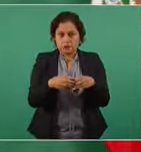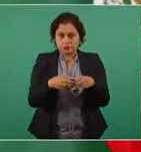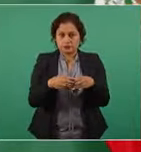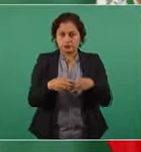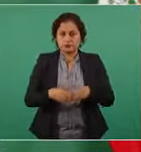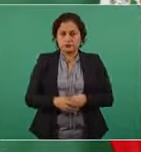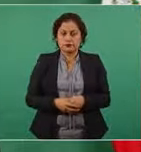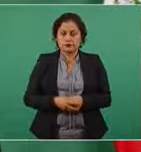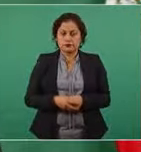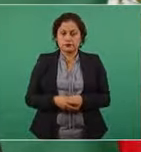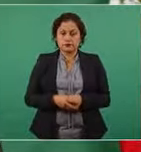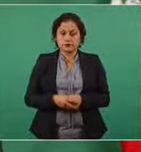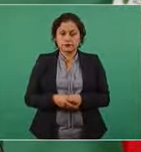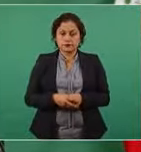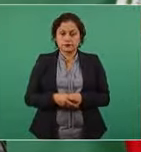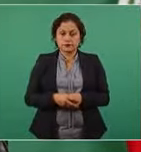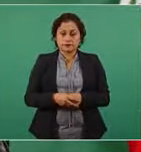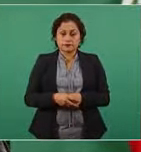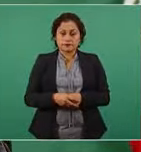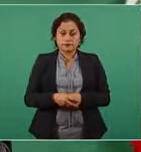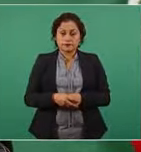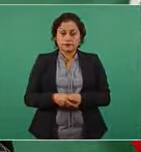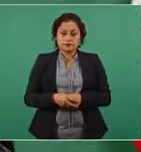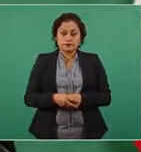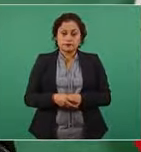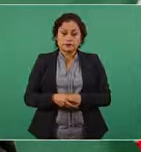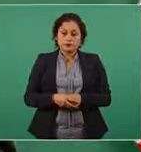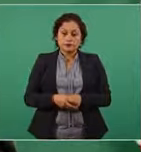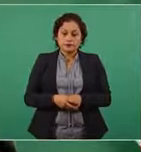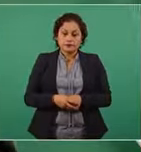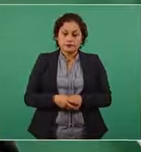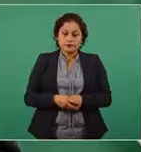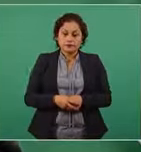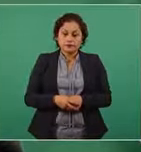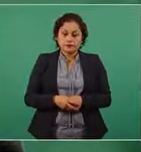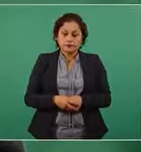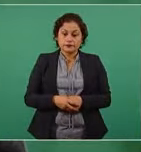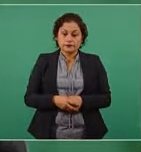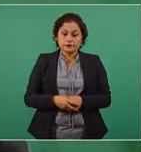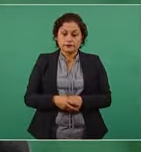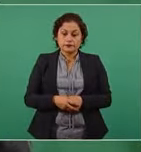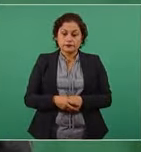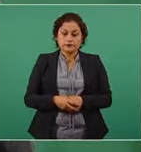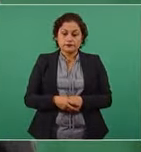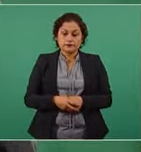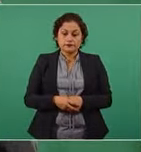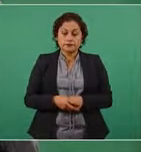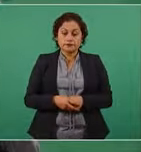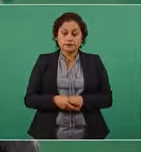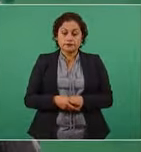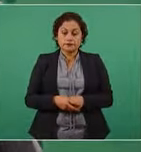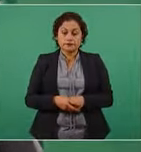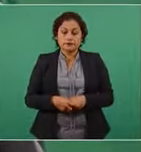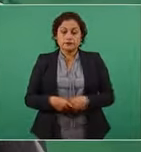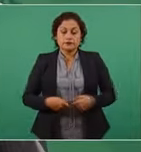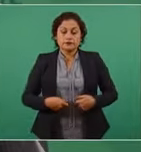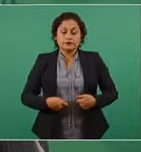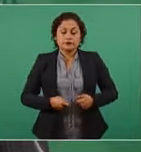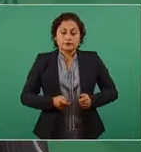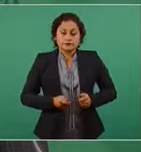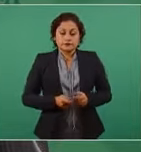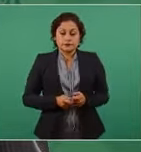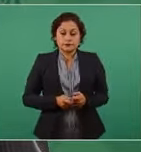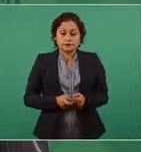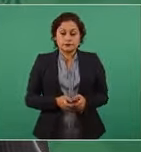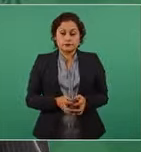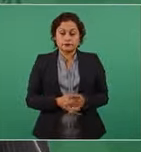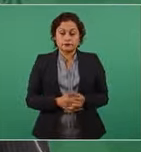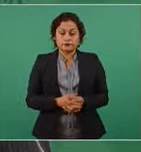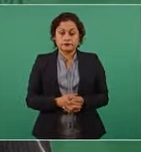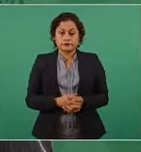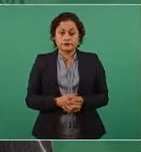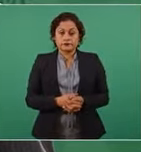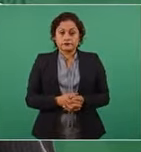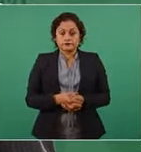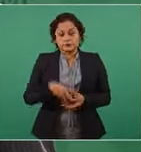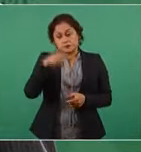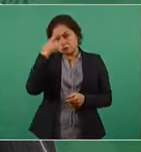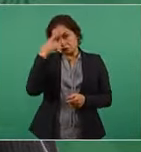estimularlos,